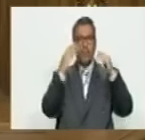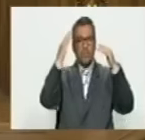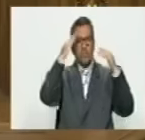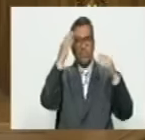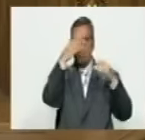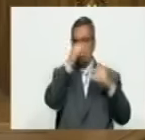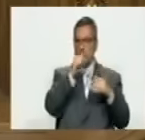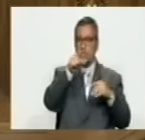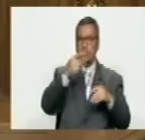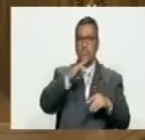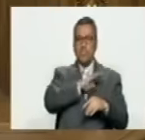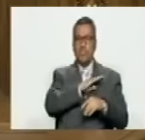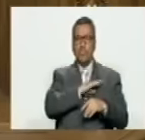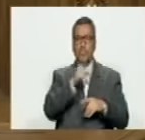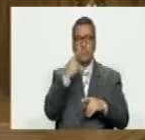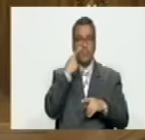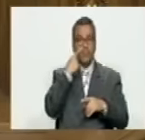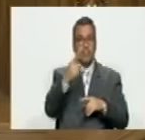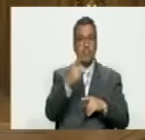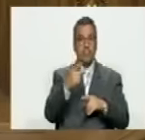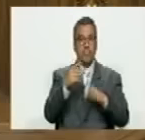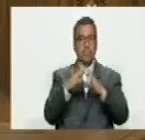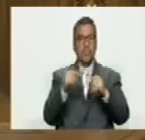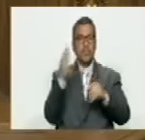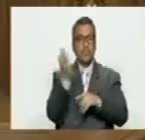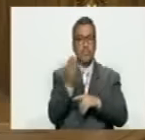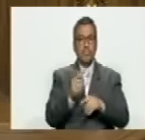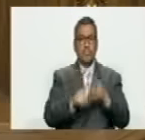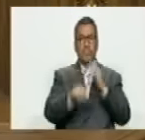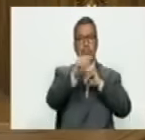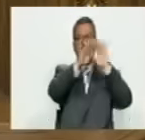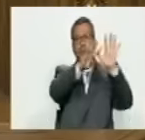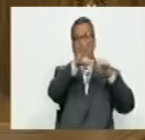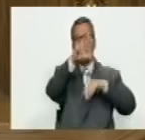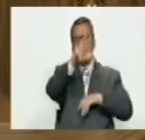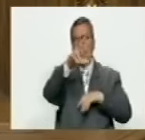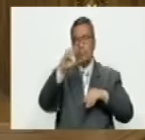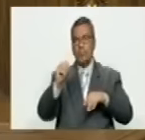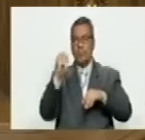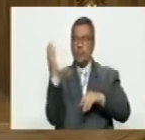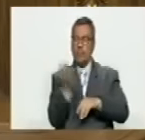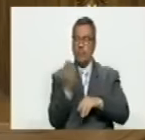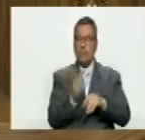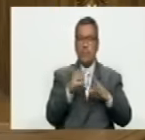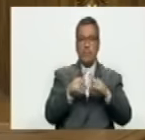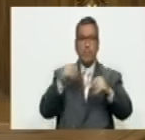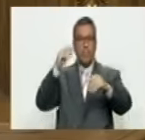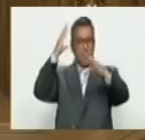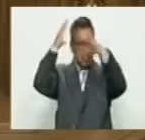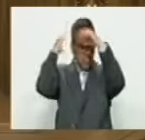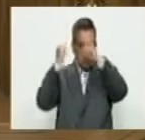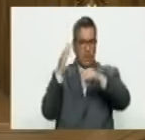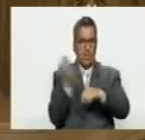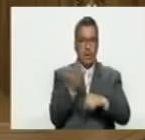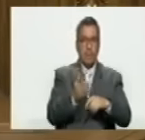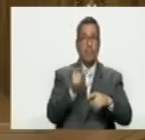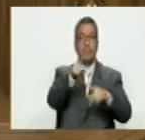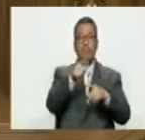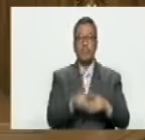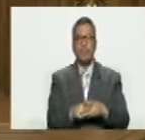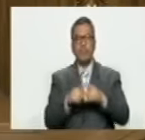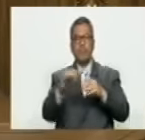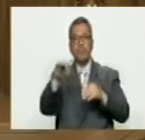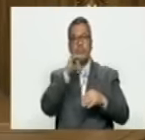entendimiento uno ve las sanciones 930 sanciones las agresiones diplomáticas las agresiones